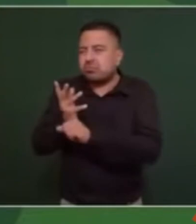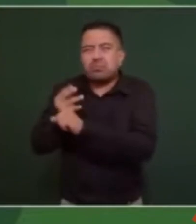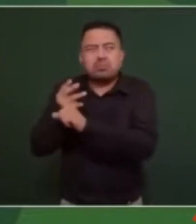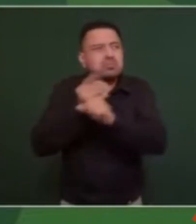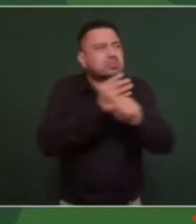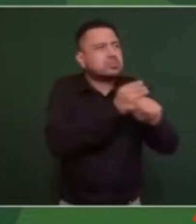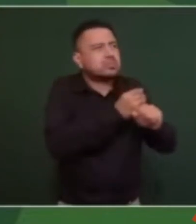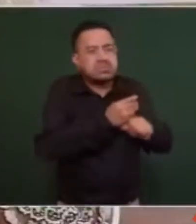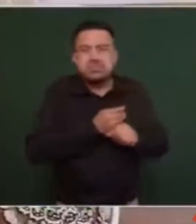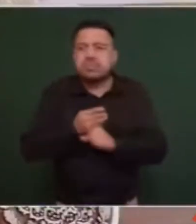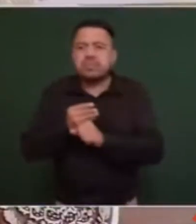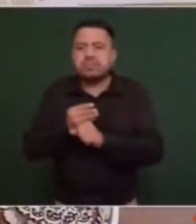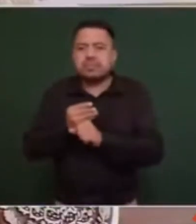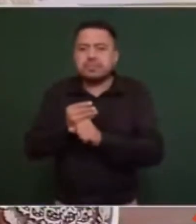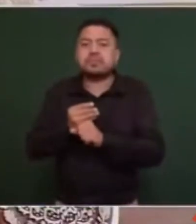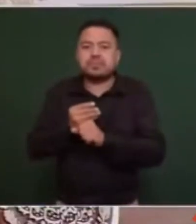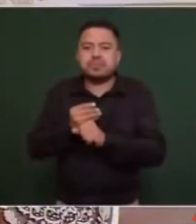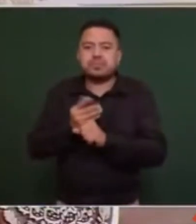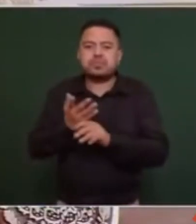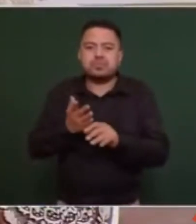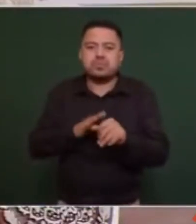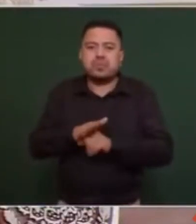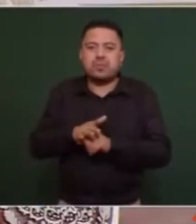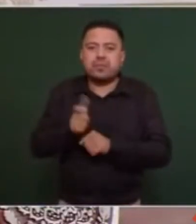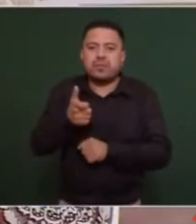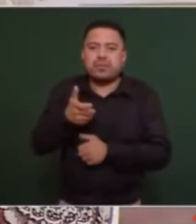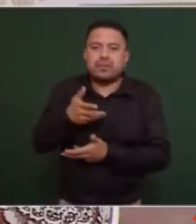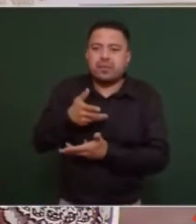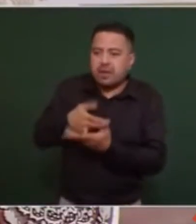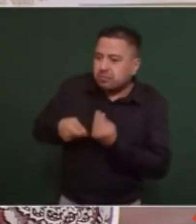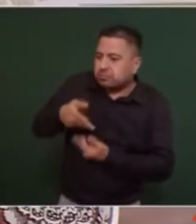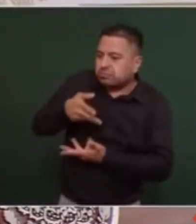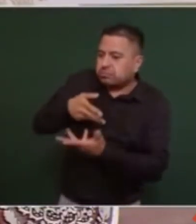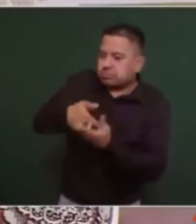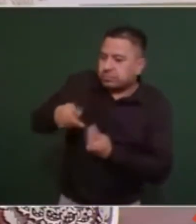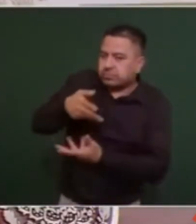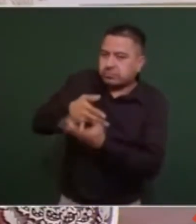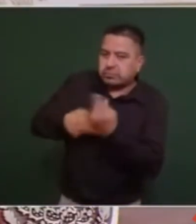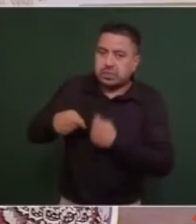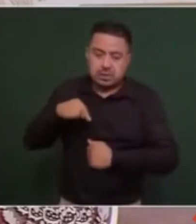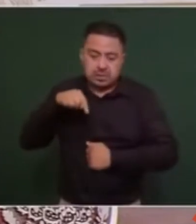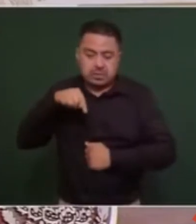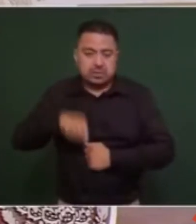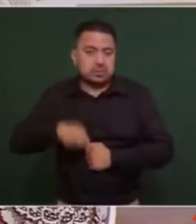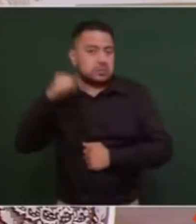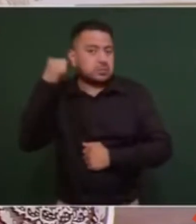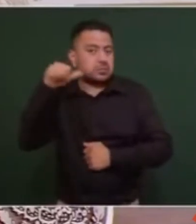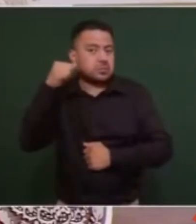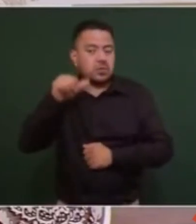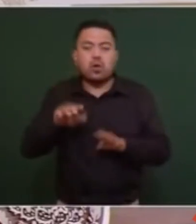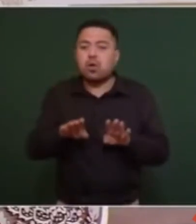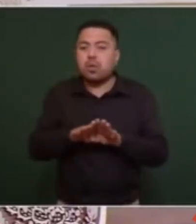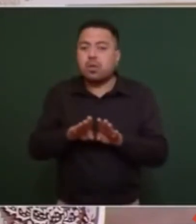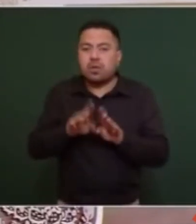pues es la actividad económica en el caso de Acapulco el turismo